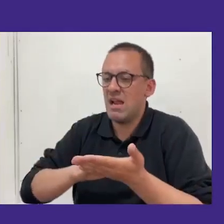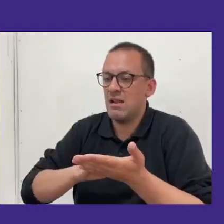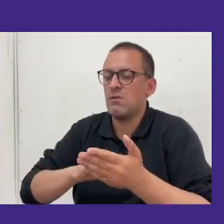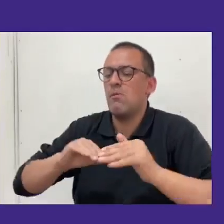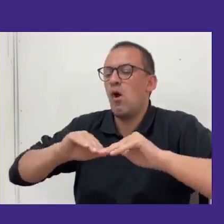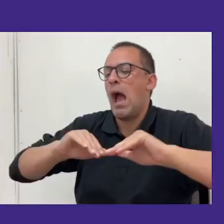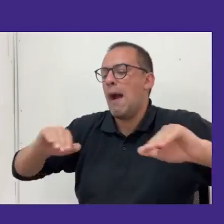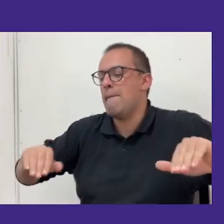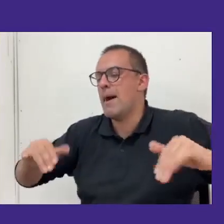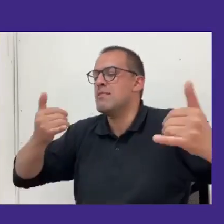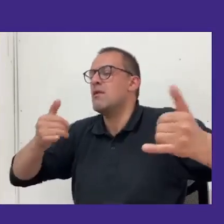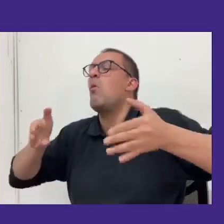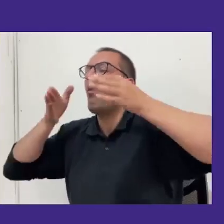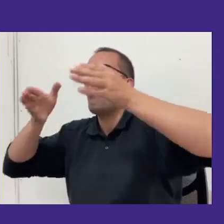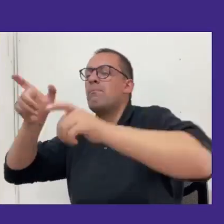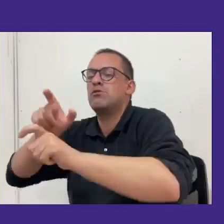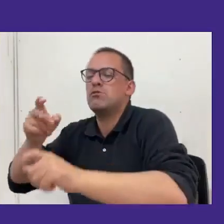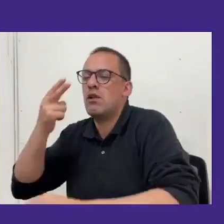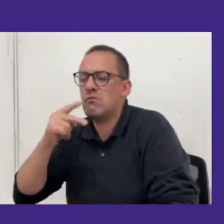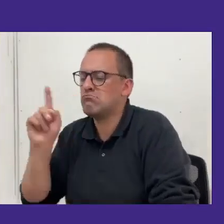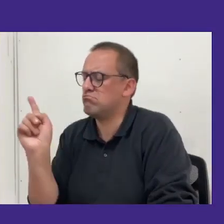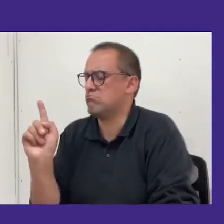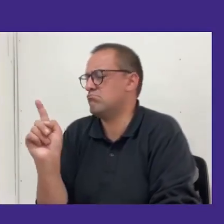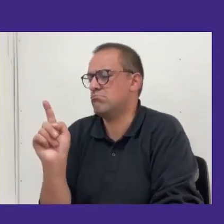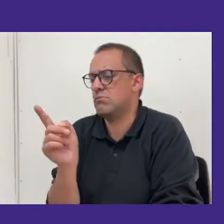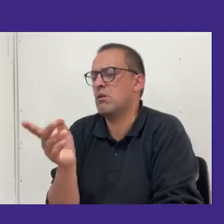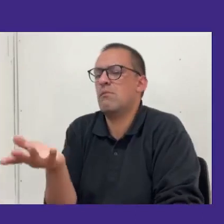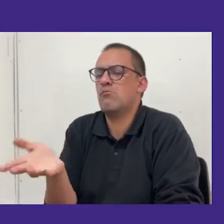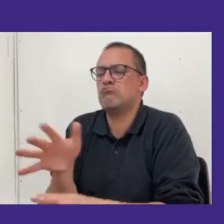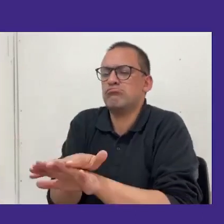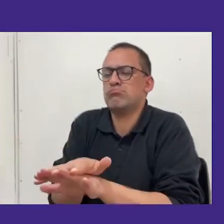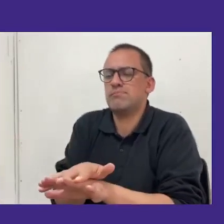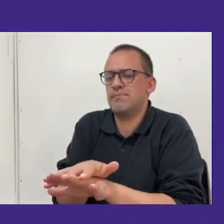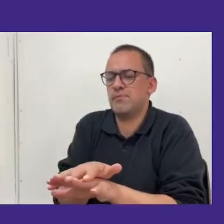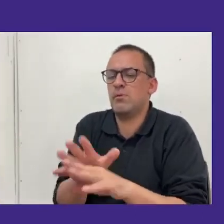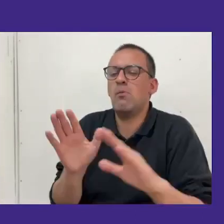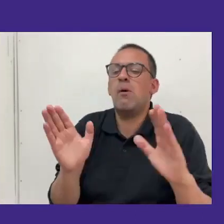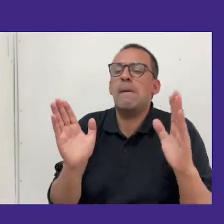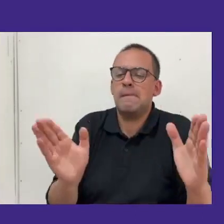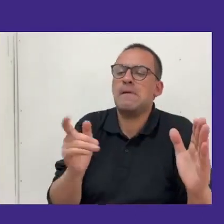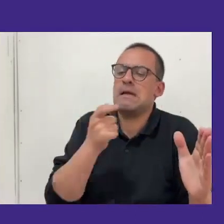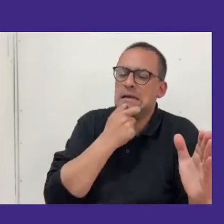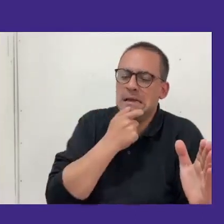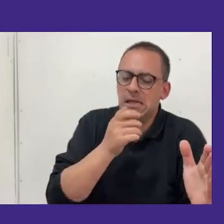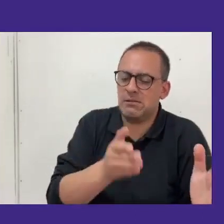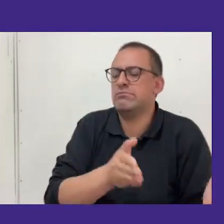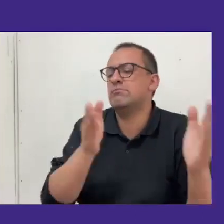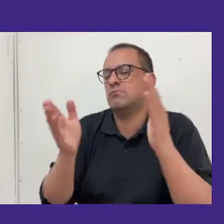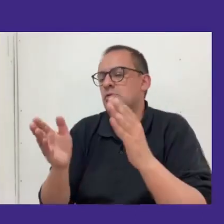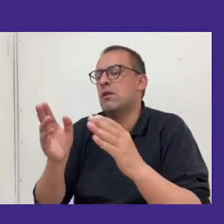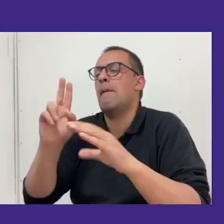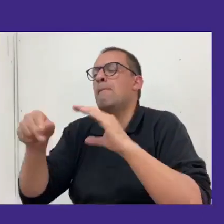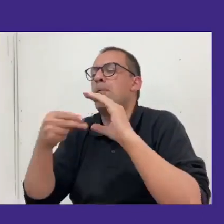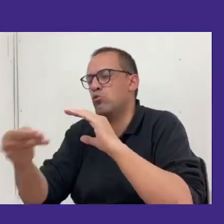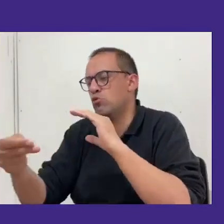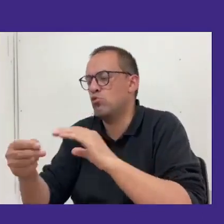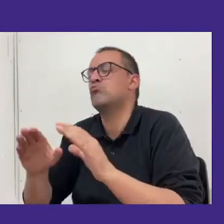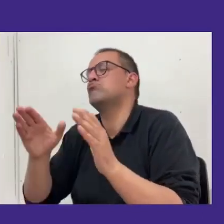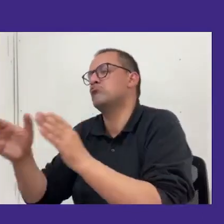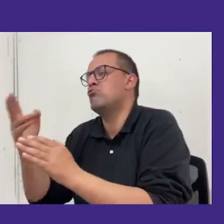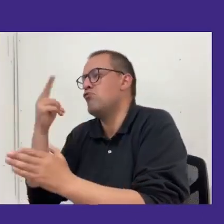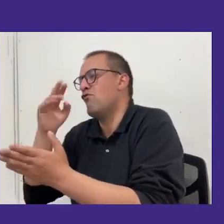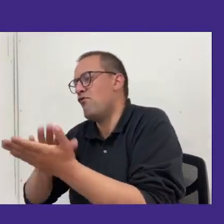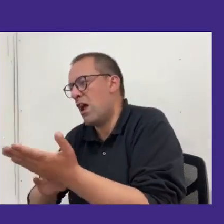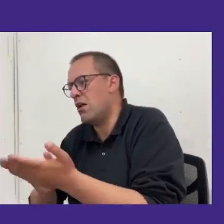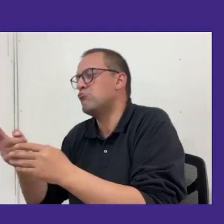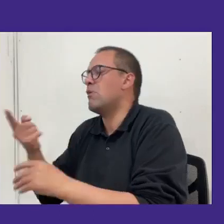aparte, eso era algo que nos importaba mucho, no hacer como una versión en inglés, una versión en mapurungun, una versión en braille,